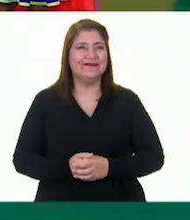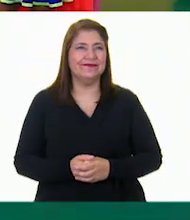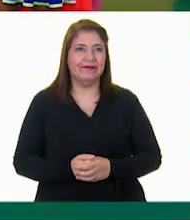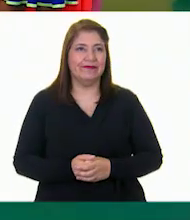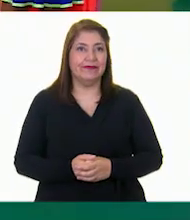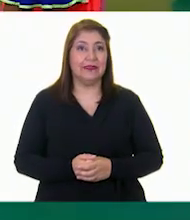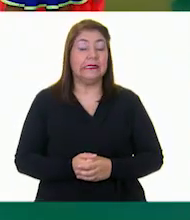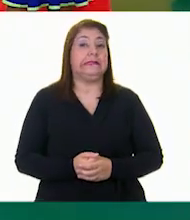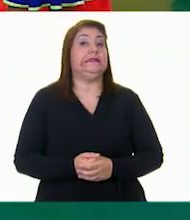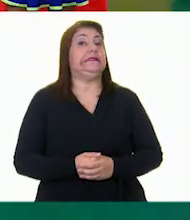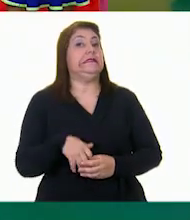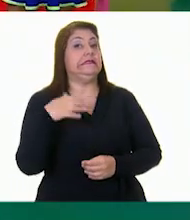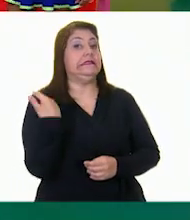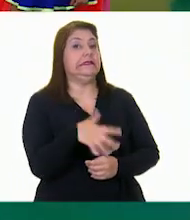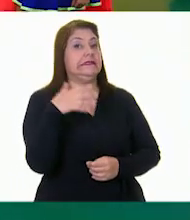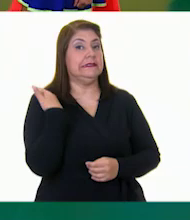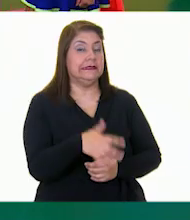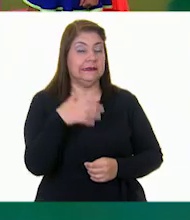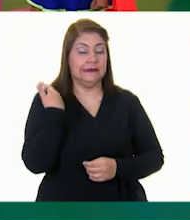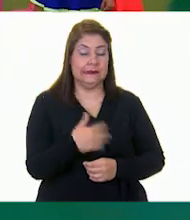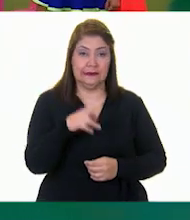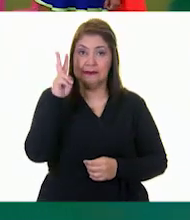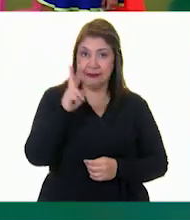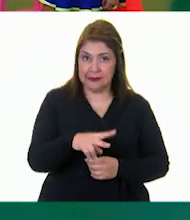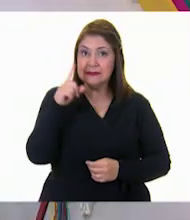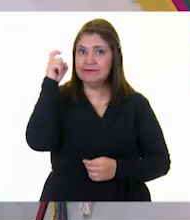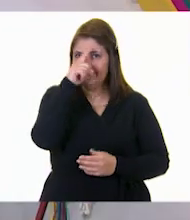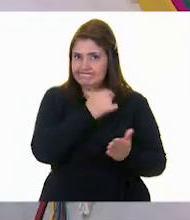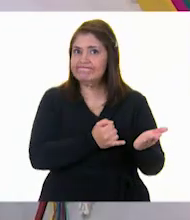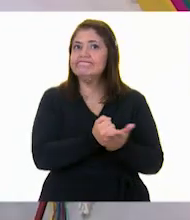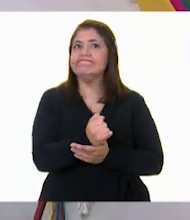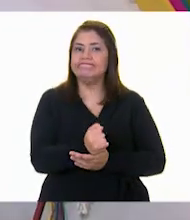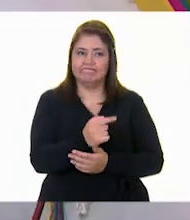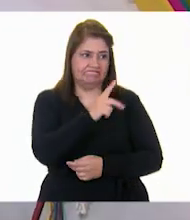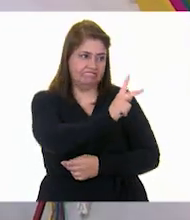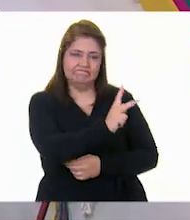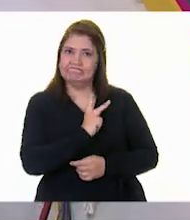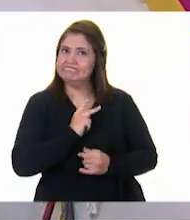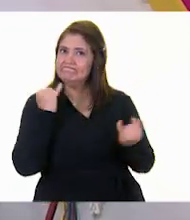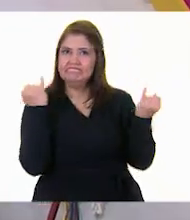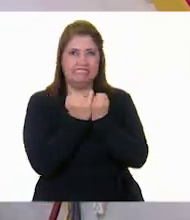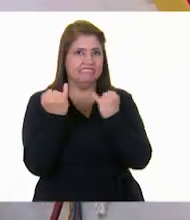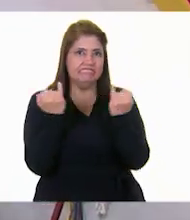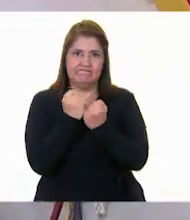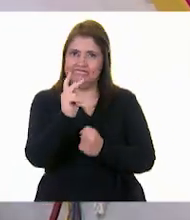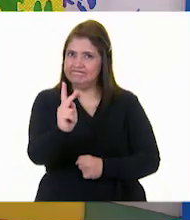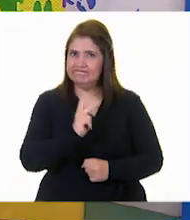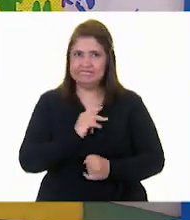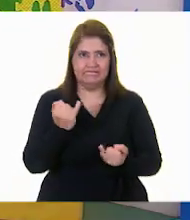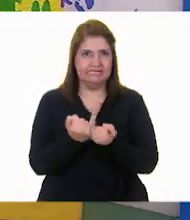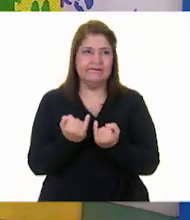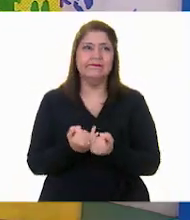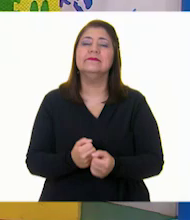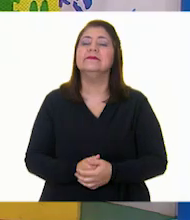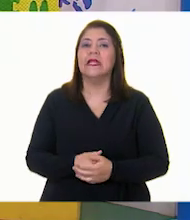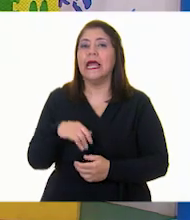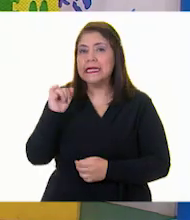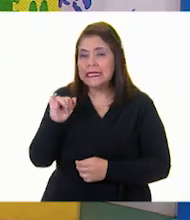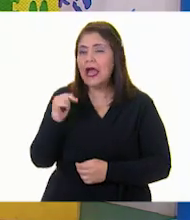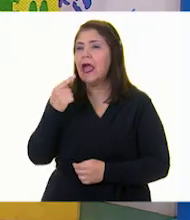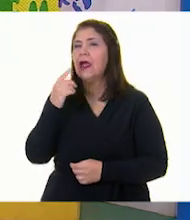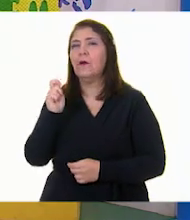¡Híjole! Sí que es una decisión difícil, ¿eh? Yo estaría igual que ustedes. Claro, un